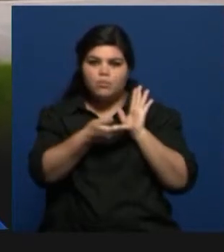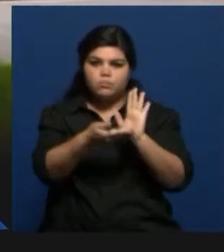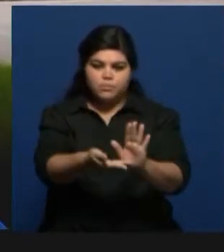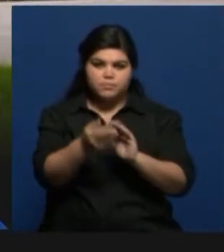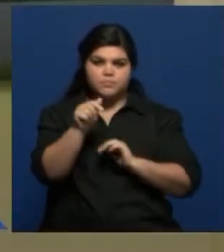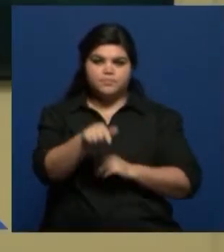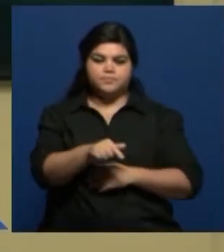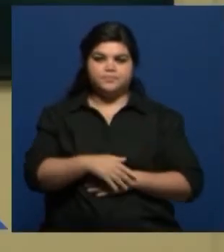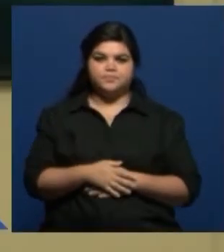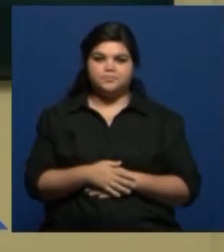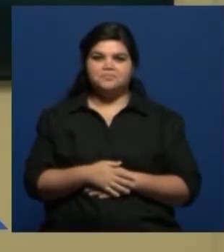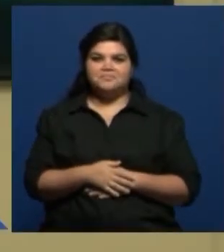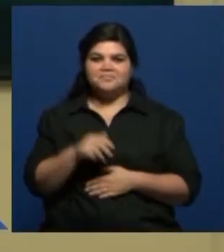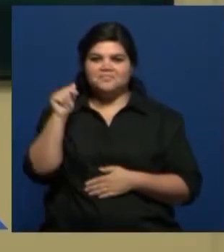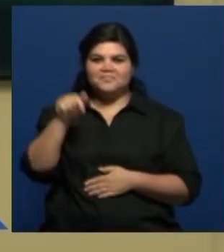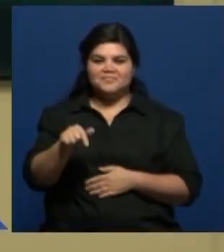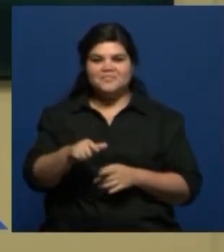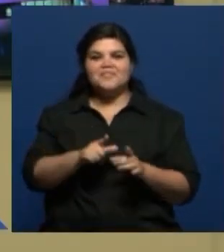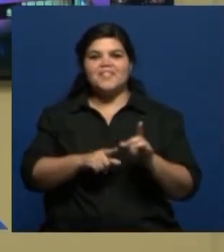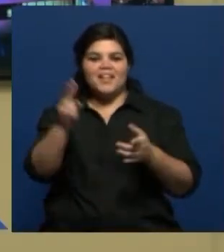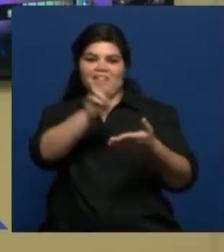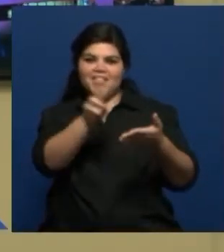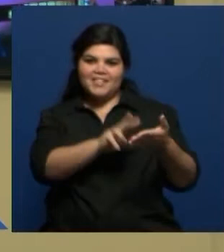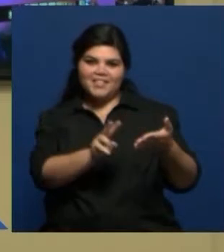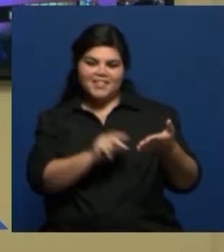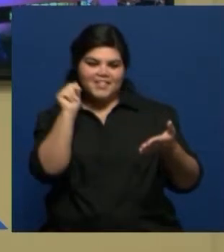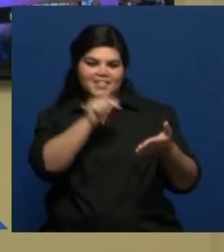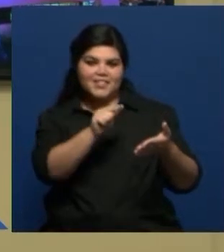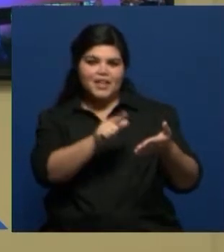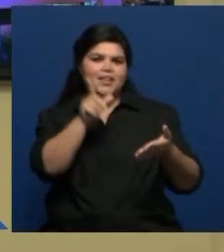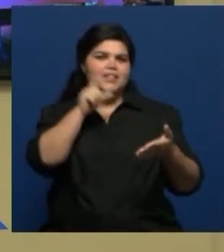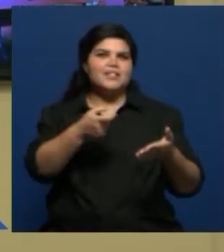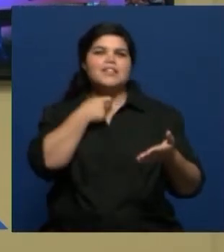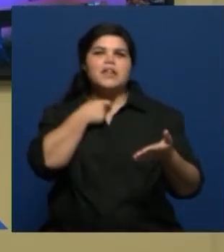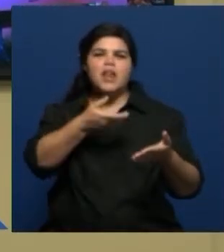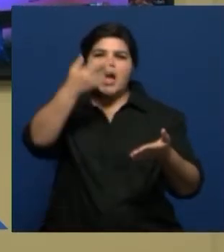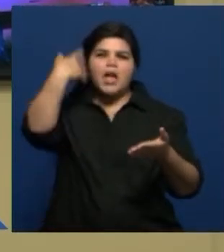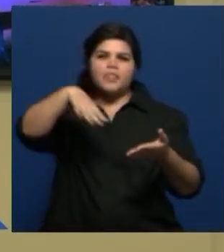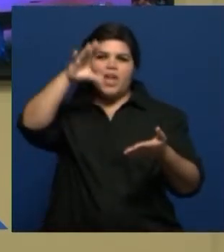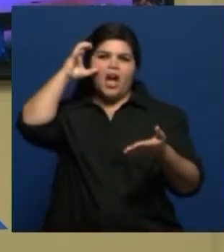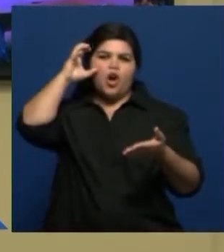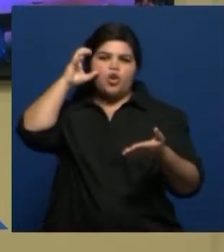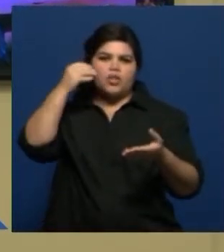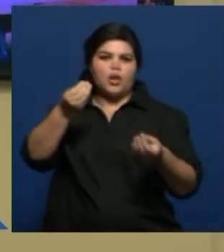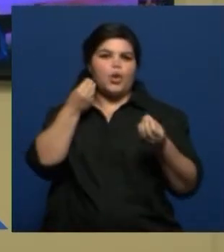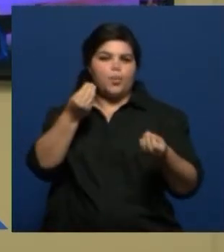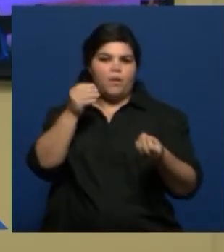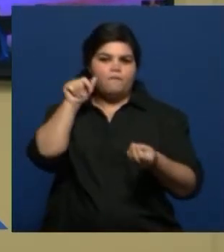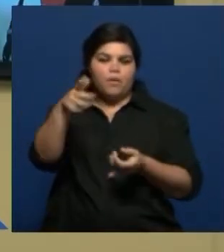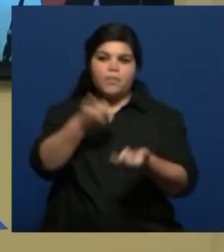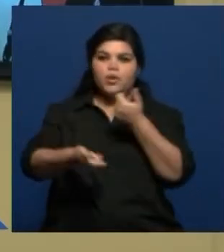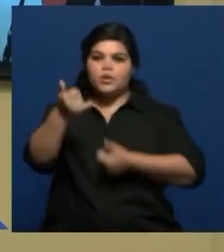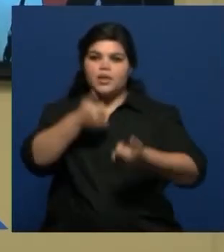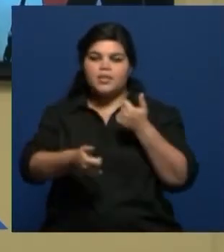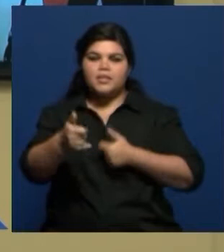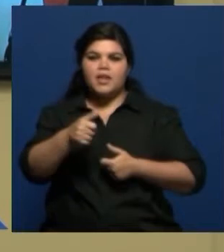Leyendo un poco sobre el ciclo, además de la fusión, habla de volver a los orígenes. Bueno, vos me dijiste de que estabas practicando mucho